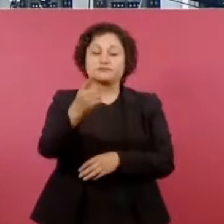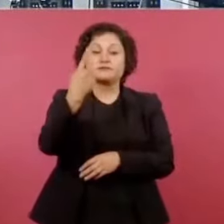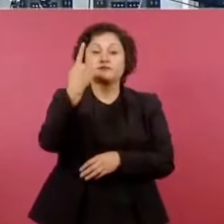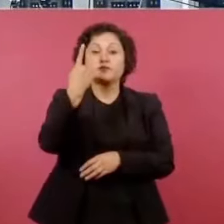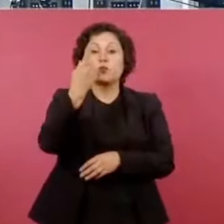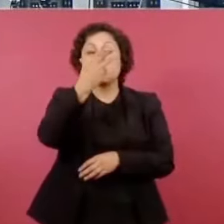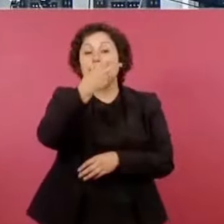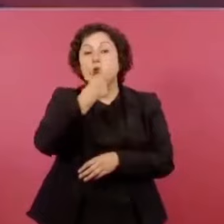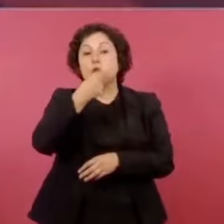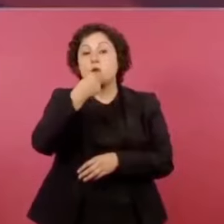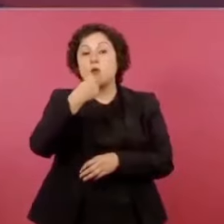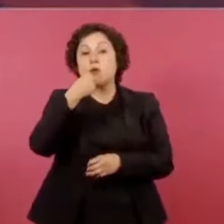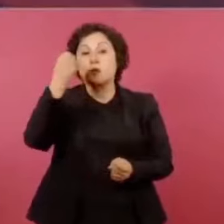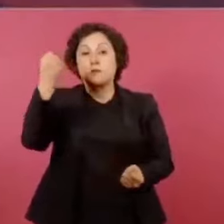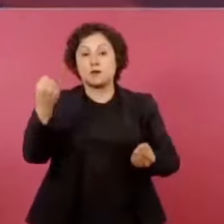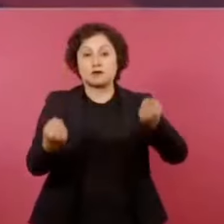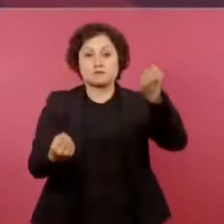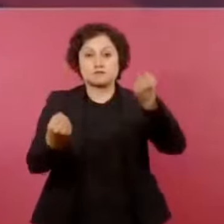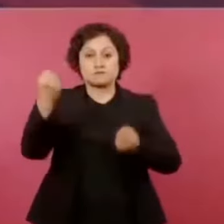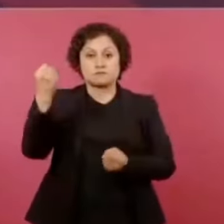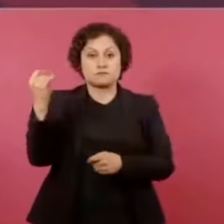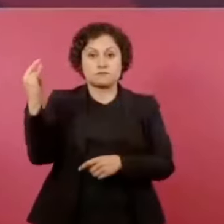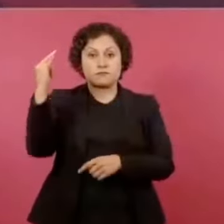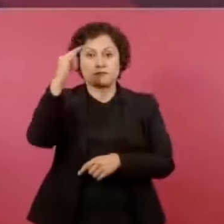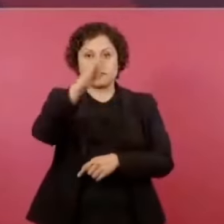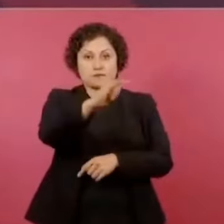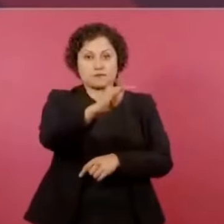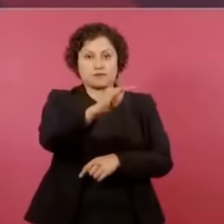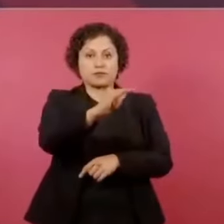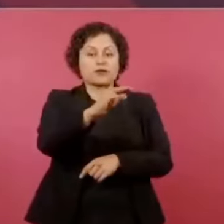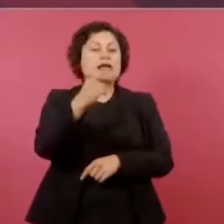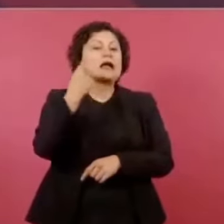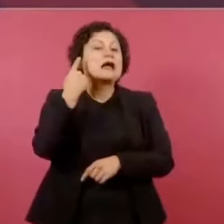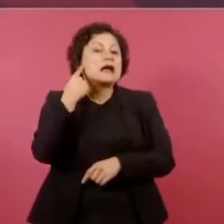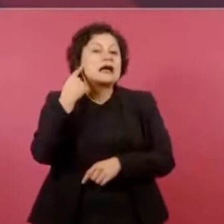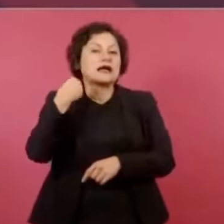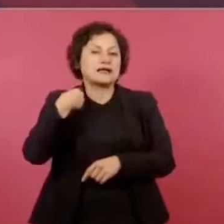sabía que venía yo ahí y